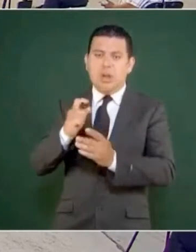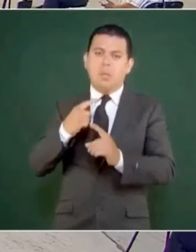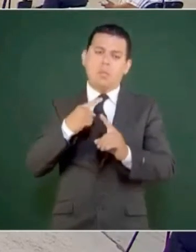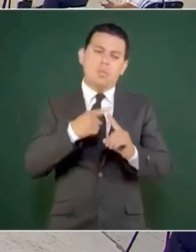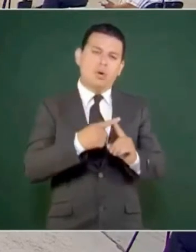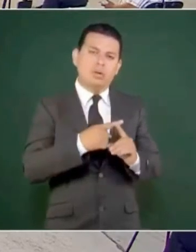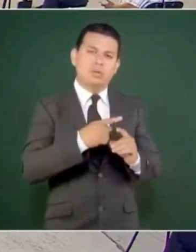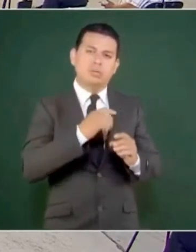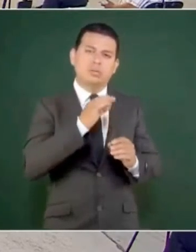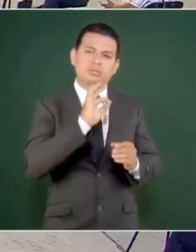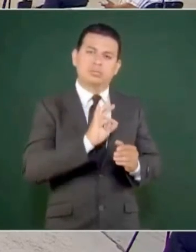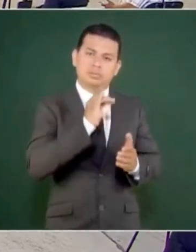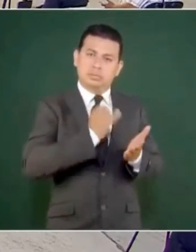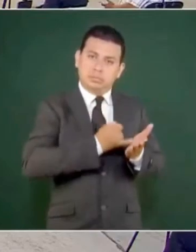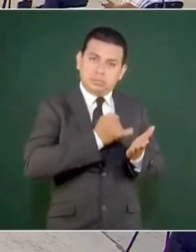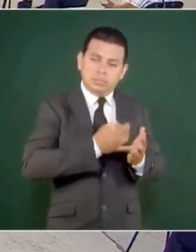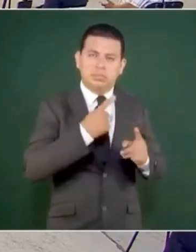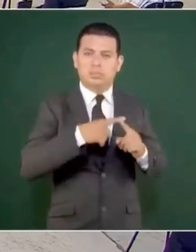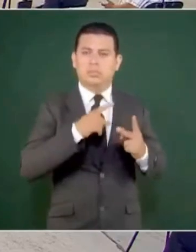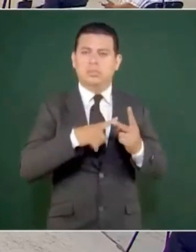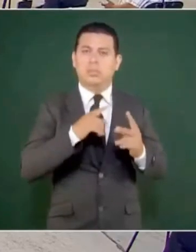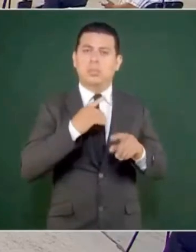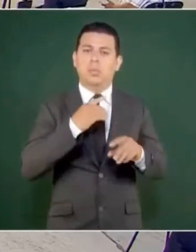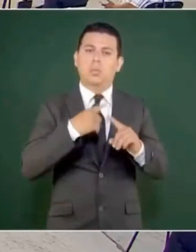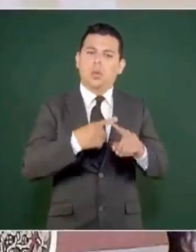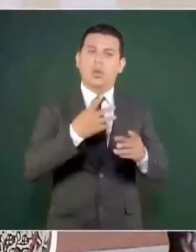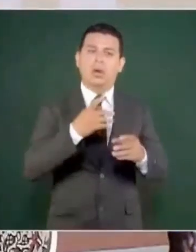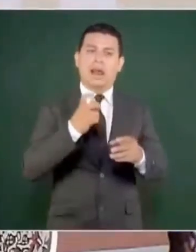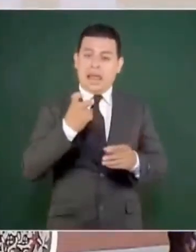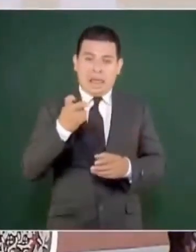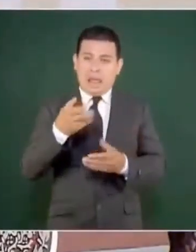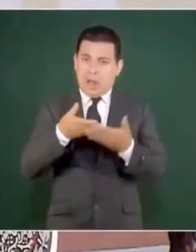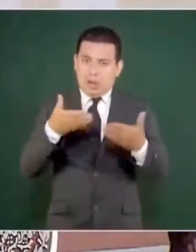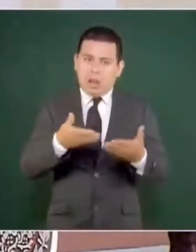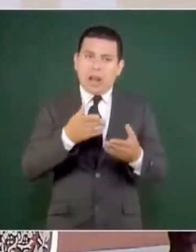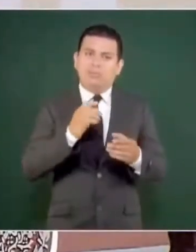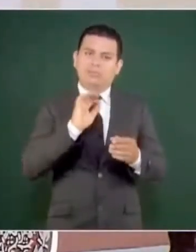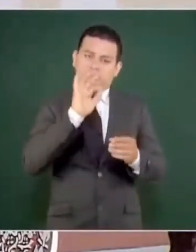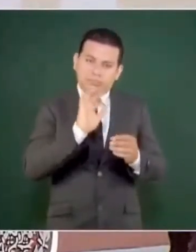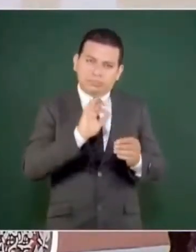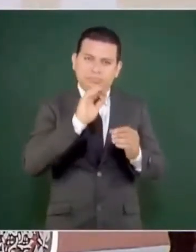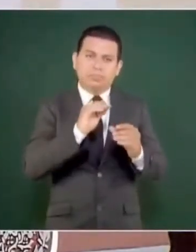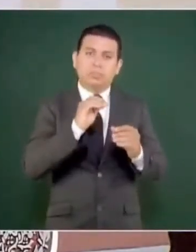aumentaba. Ahora, cuando